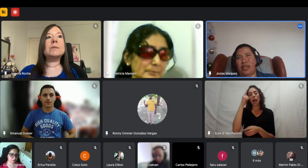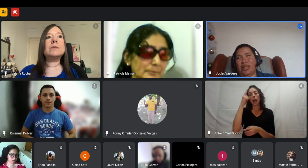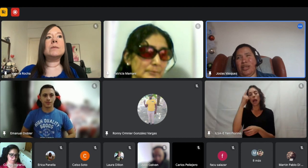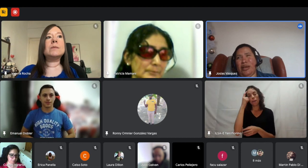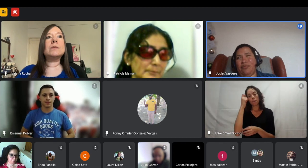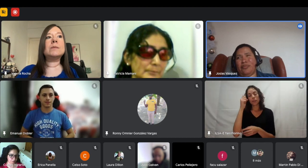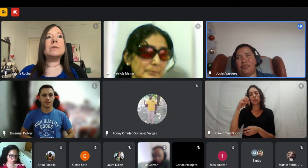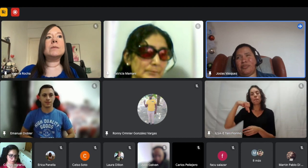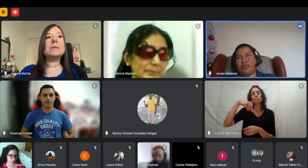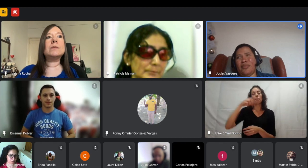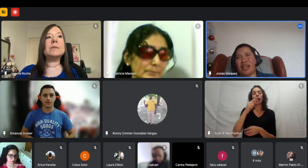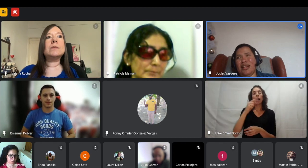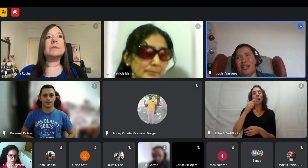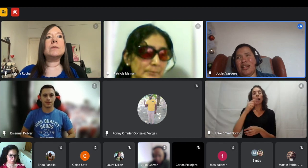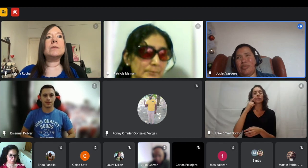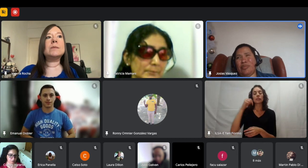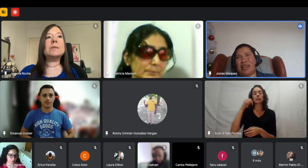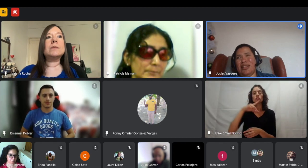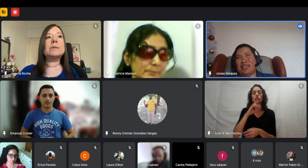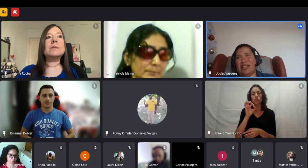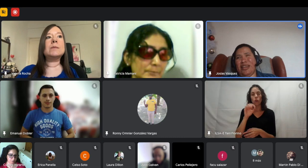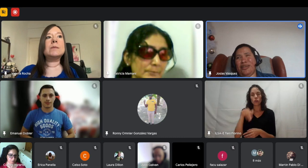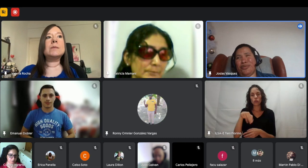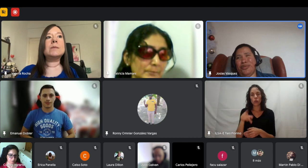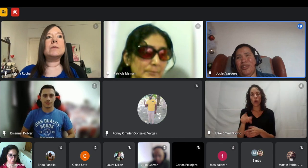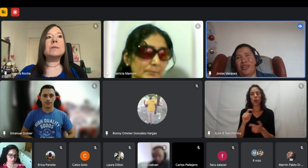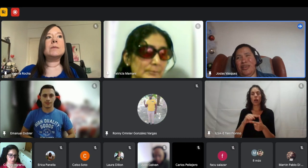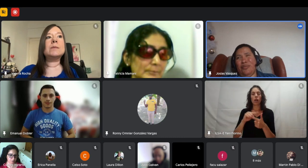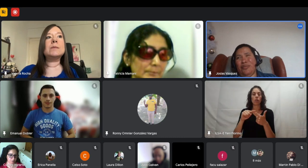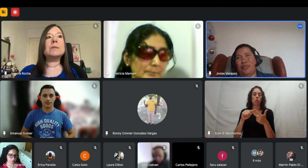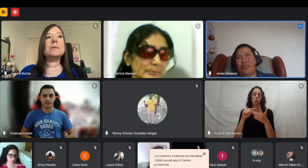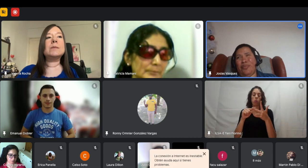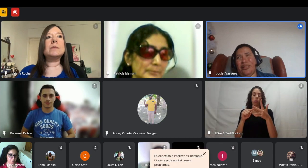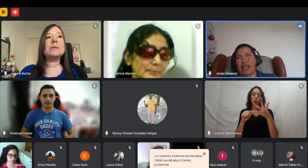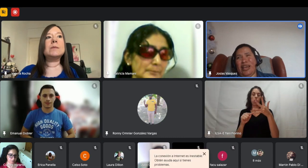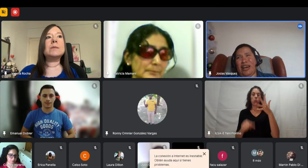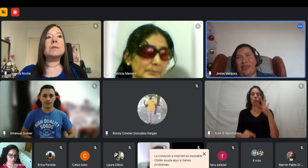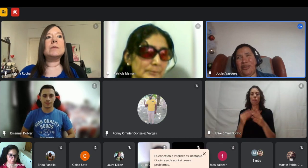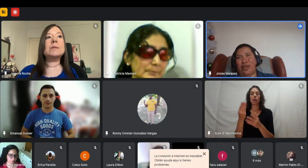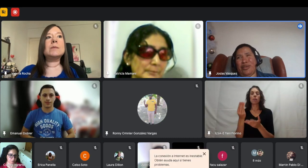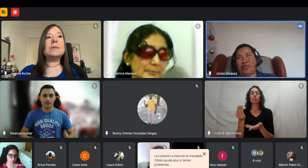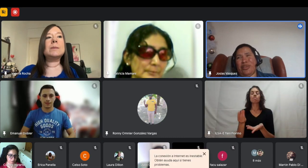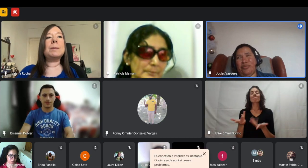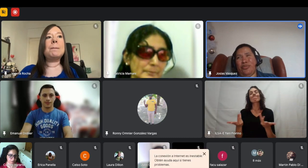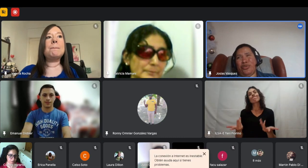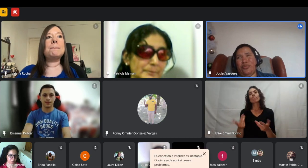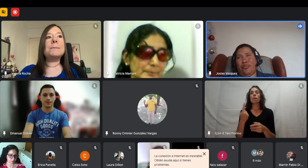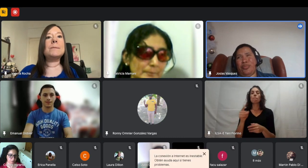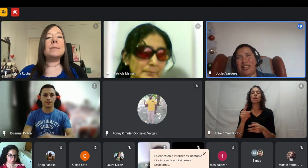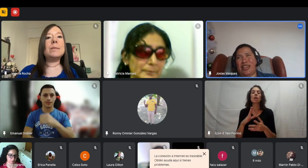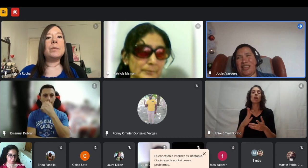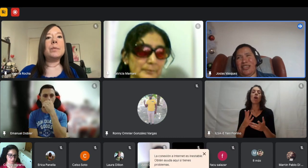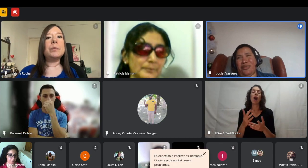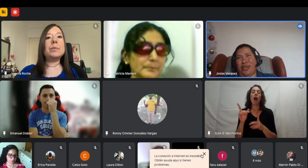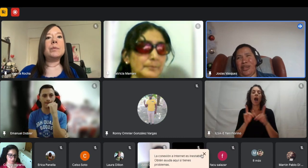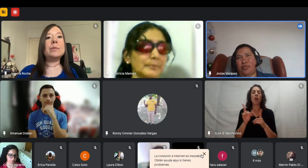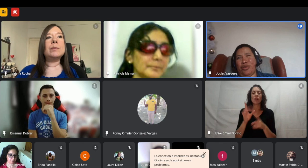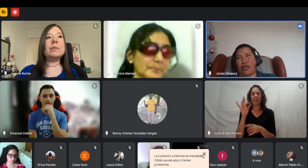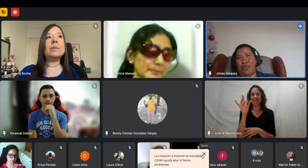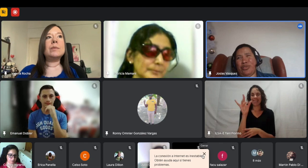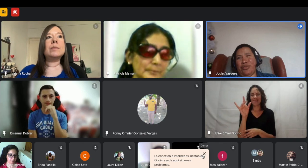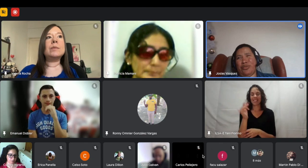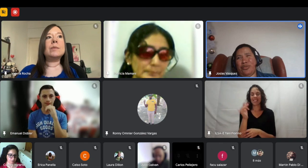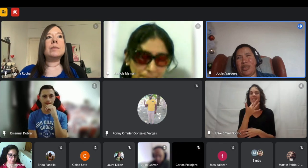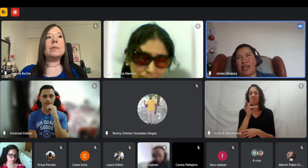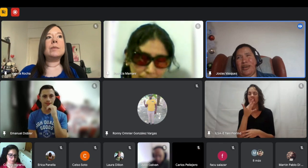y se van más e incluso pero había algo que me costaba mucho comprender y